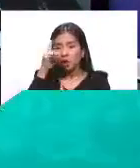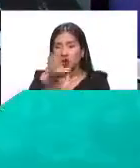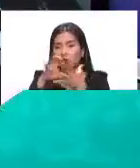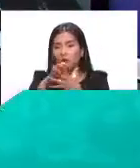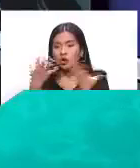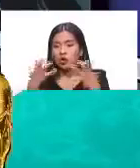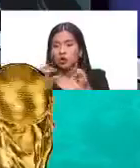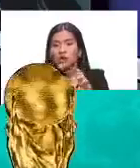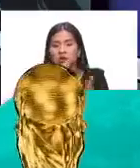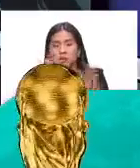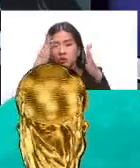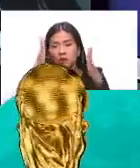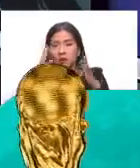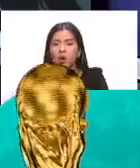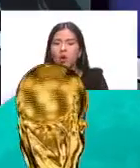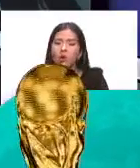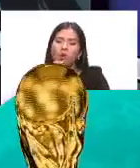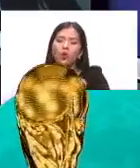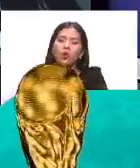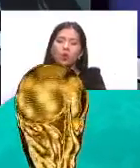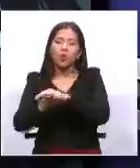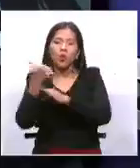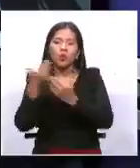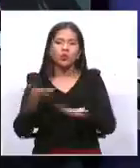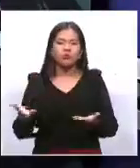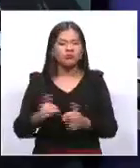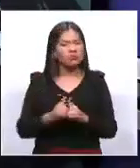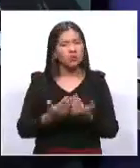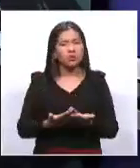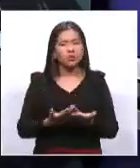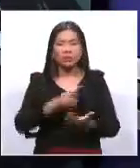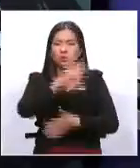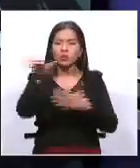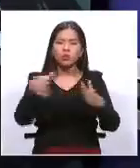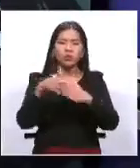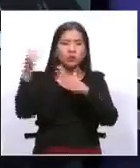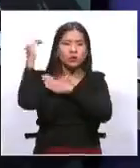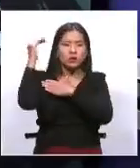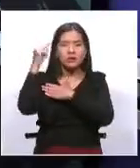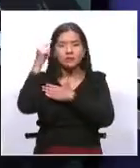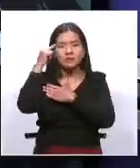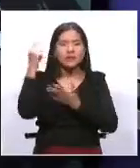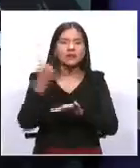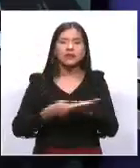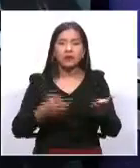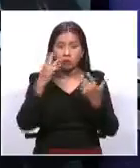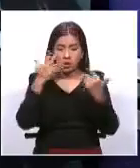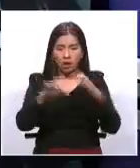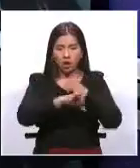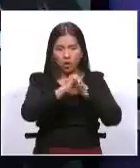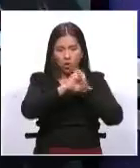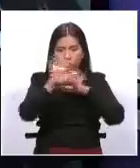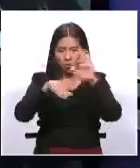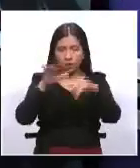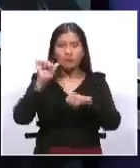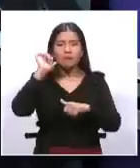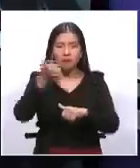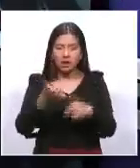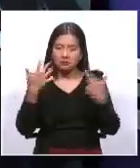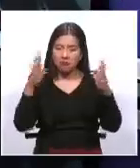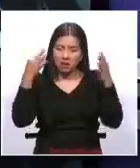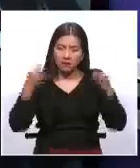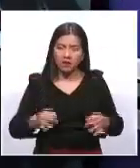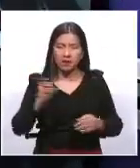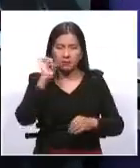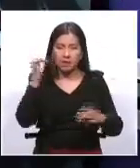otra cosa de fondo. ¿Cómo se analiza desde Santa Cruz este momento? Porque la convocatoria ya está hecha, se va a realizar mañana en Santa